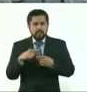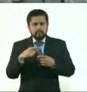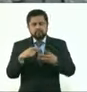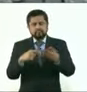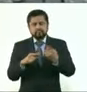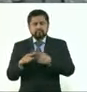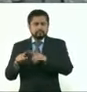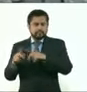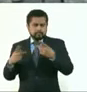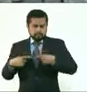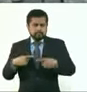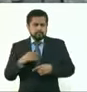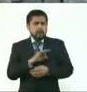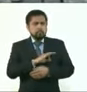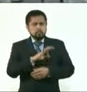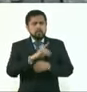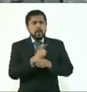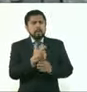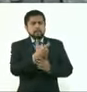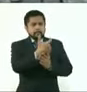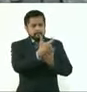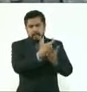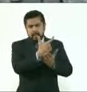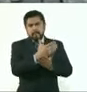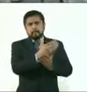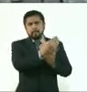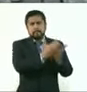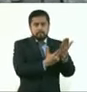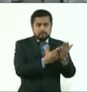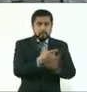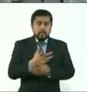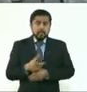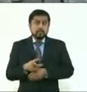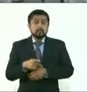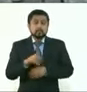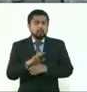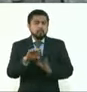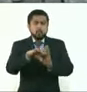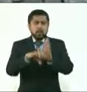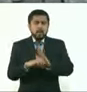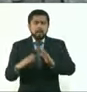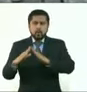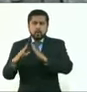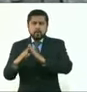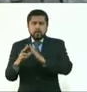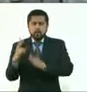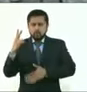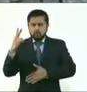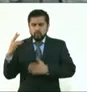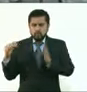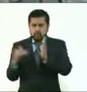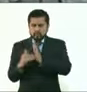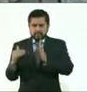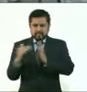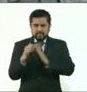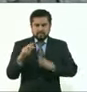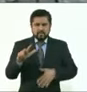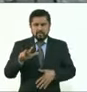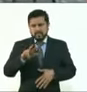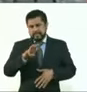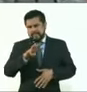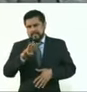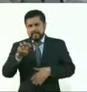descuentos aplican como cuota fija en el caso de que su inmueble tenga un valor hasta de 2 millones 300 mil pesos